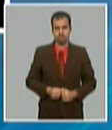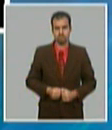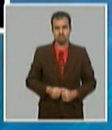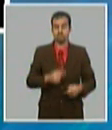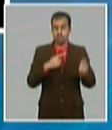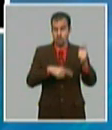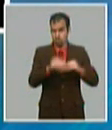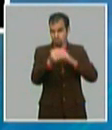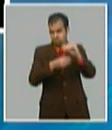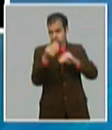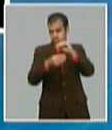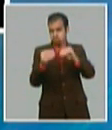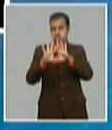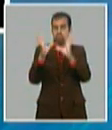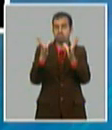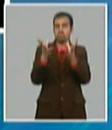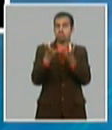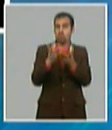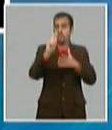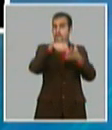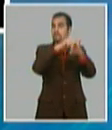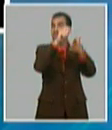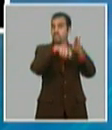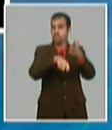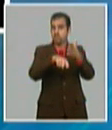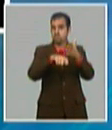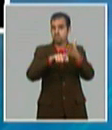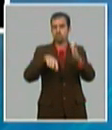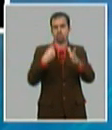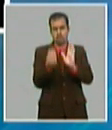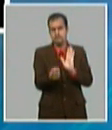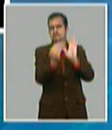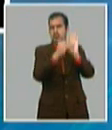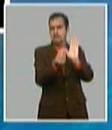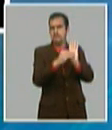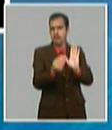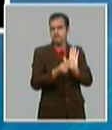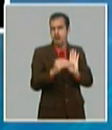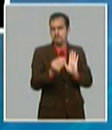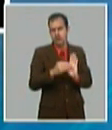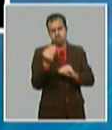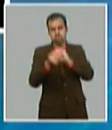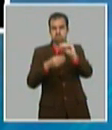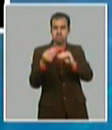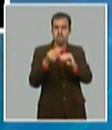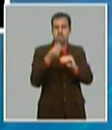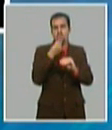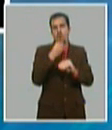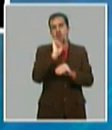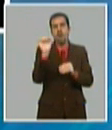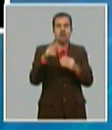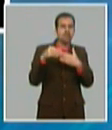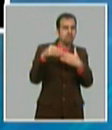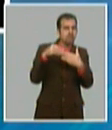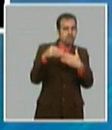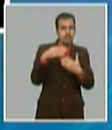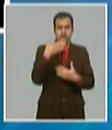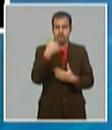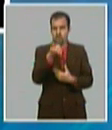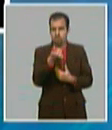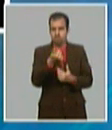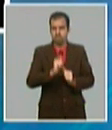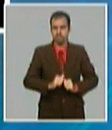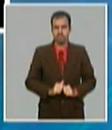planificación, se han introducido modificaciones para lograr mayor flexibilidad, objetividad e innovación